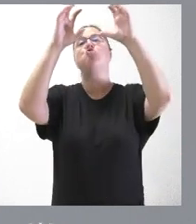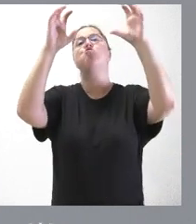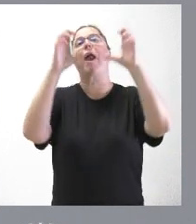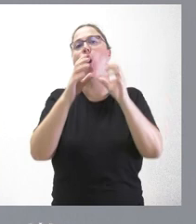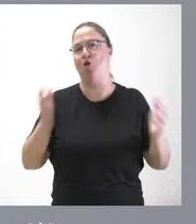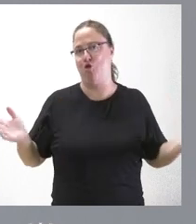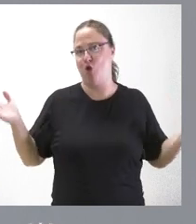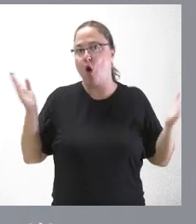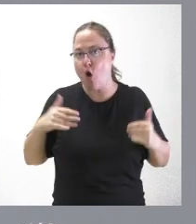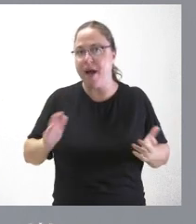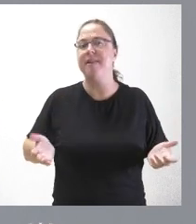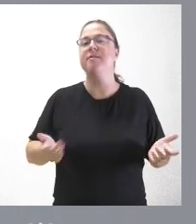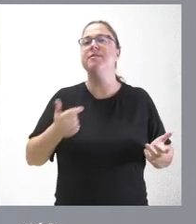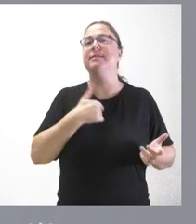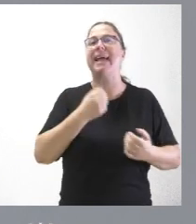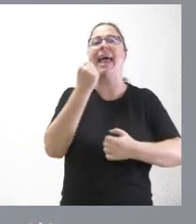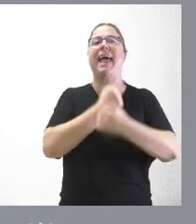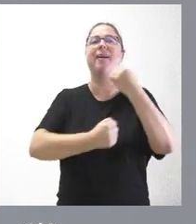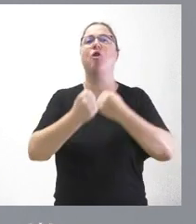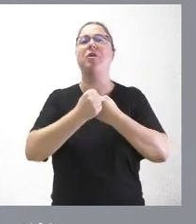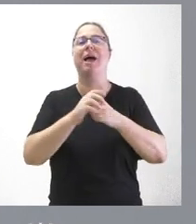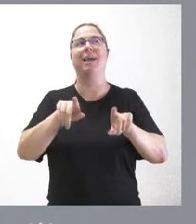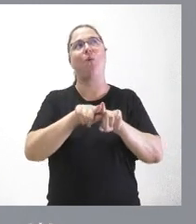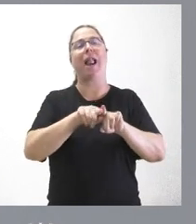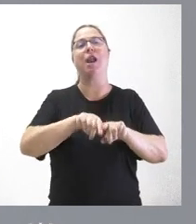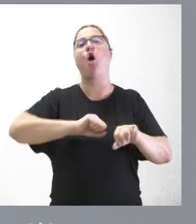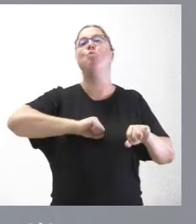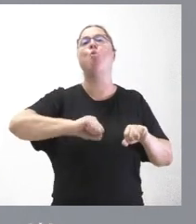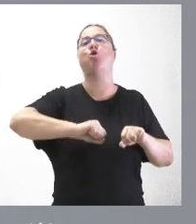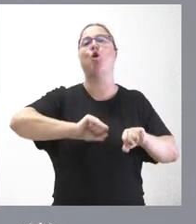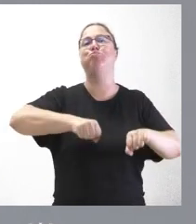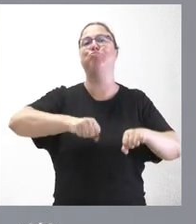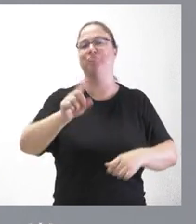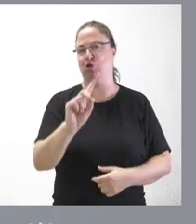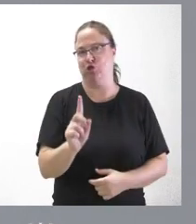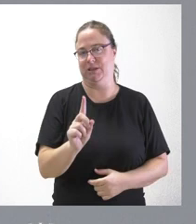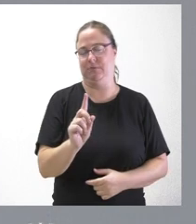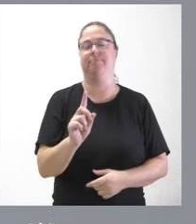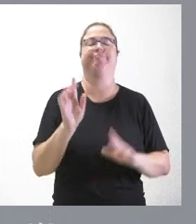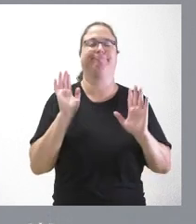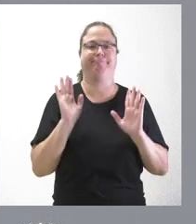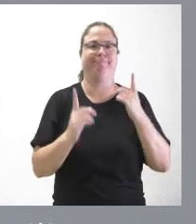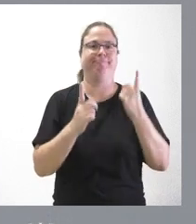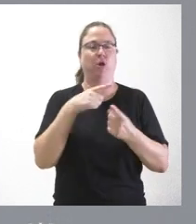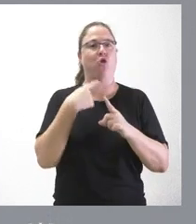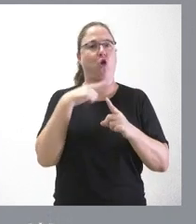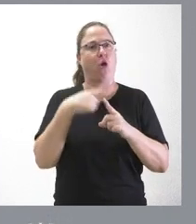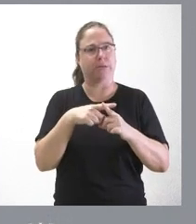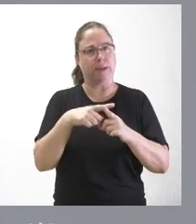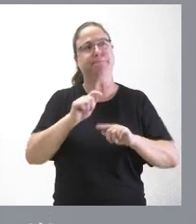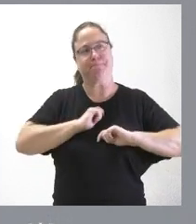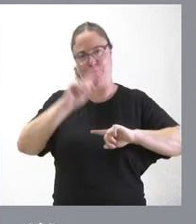del Gobierno en funciones, que la economía va como una moto? Pues hay, sin duda, algunos elementos de preocupación.